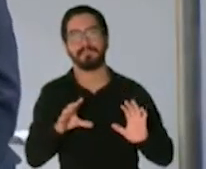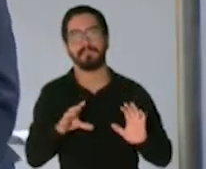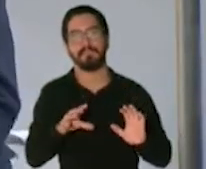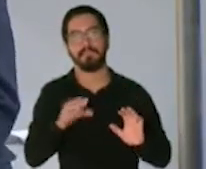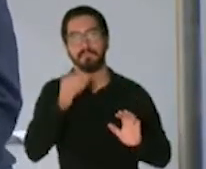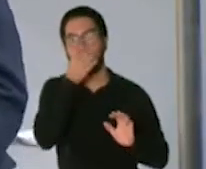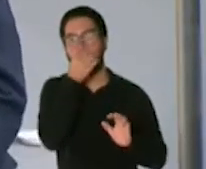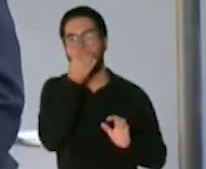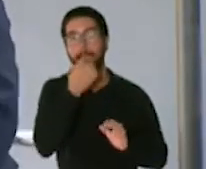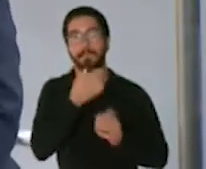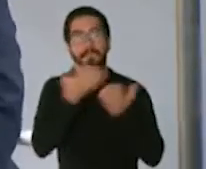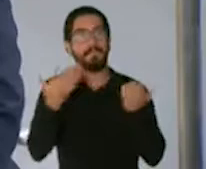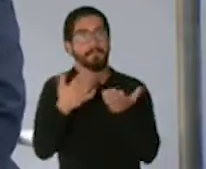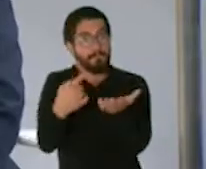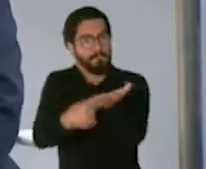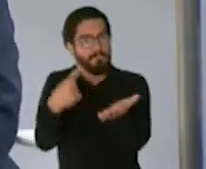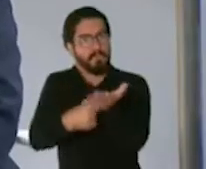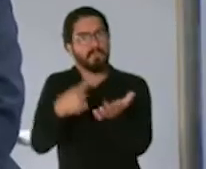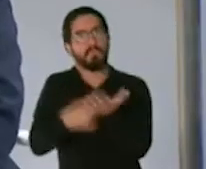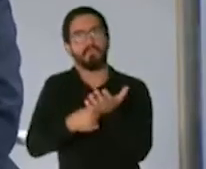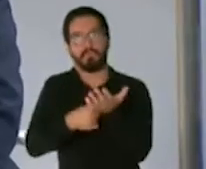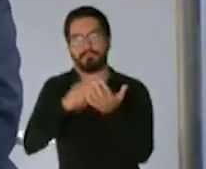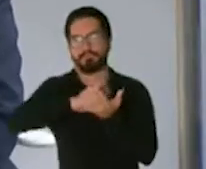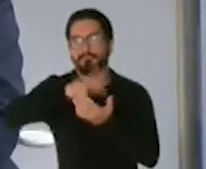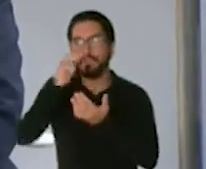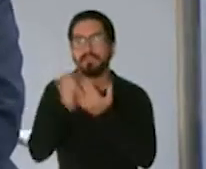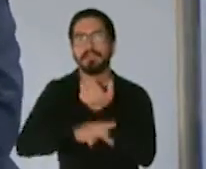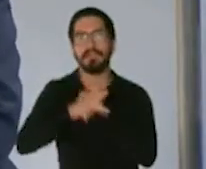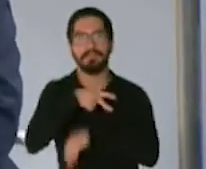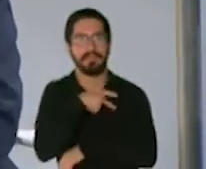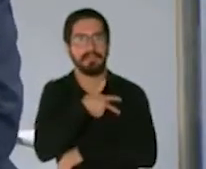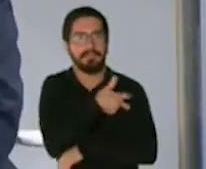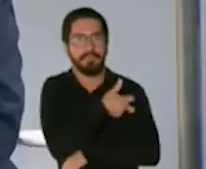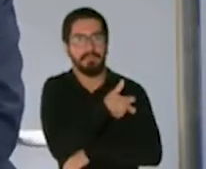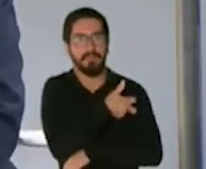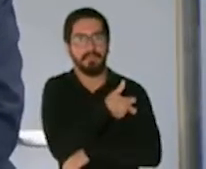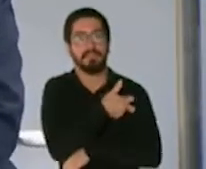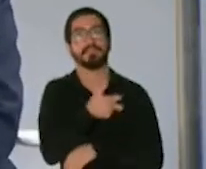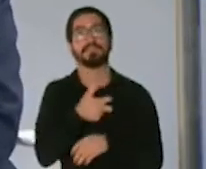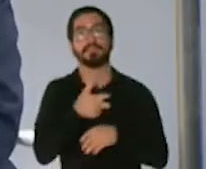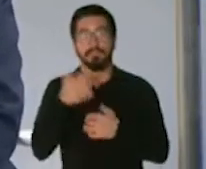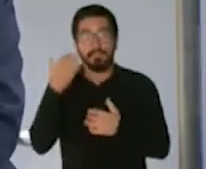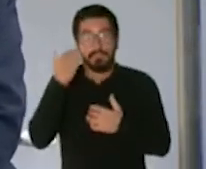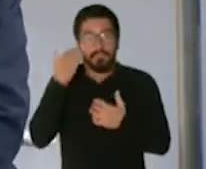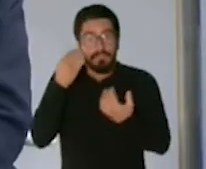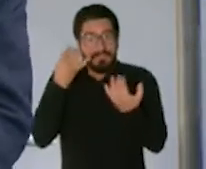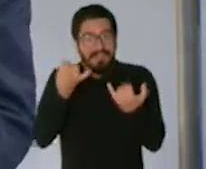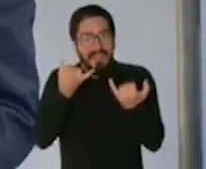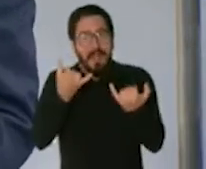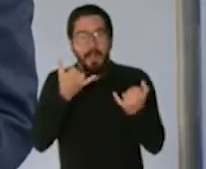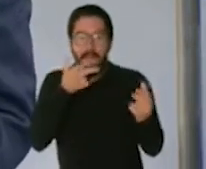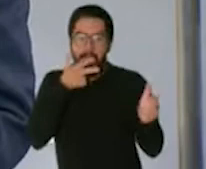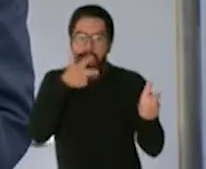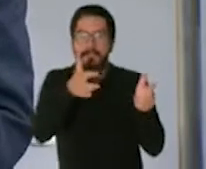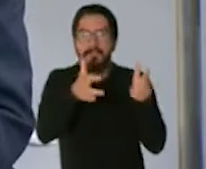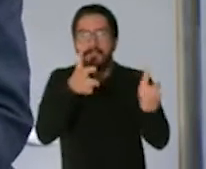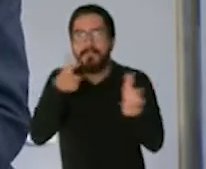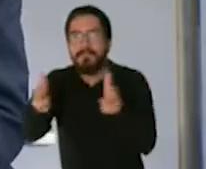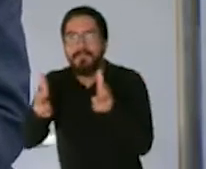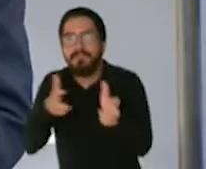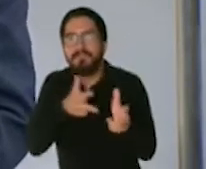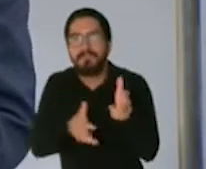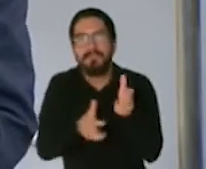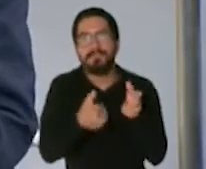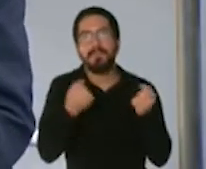estamos en un programa de vacunación y yo creo que esta ha sido una vacunación masiva la que hemos hecho hoy nos estamos vacunando aquí